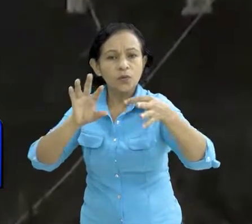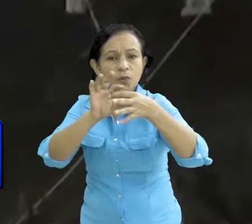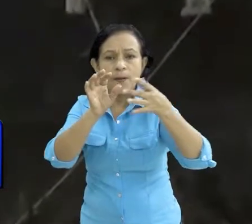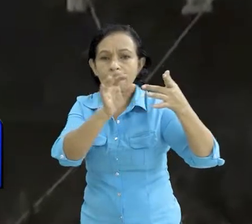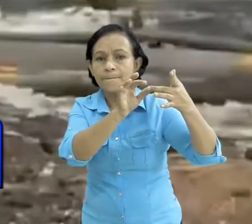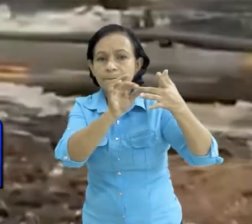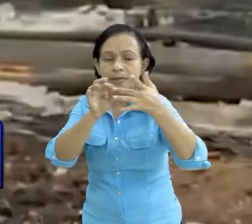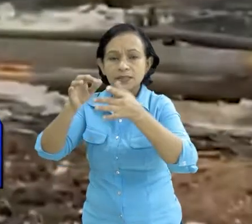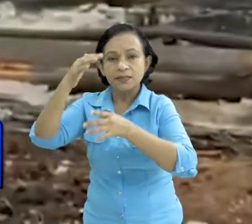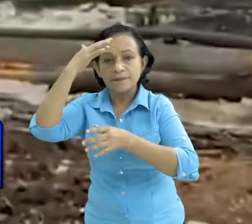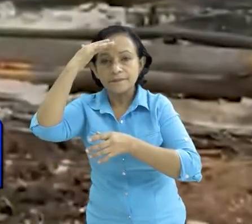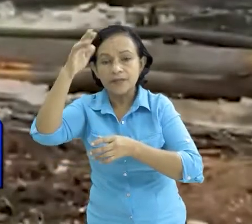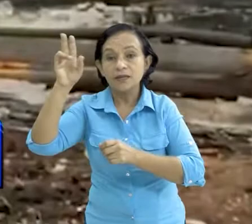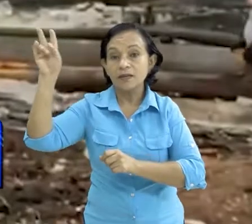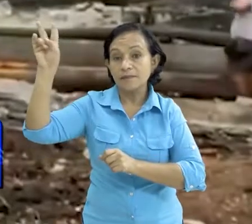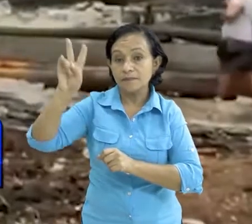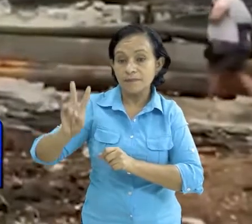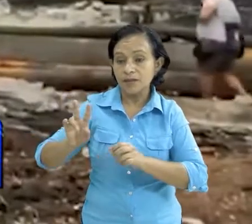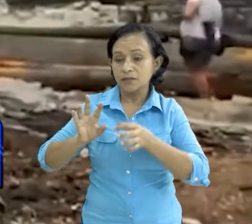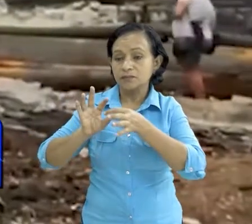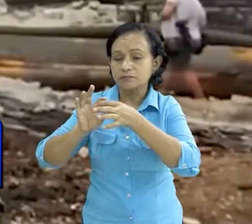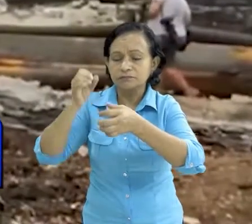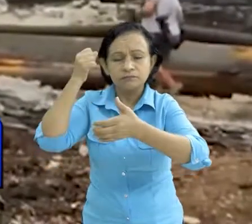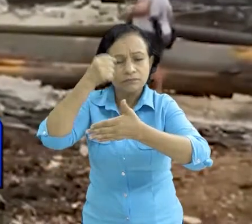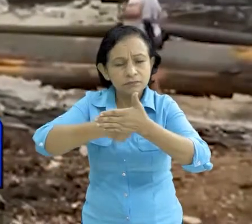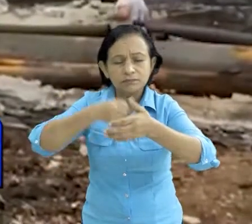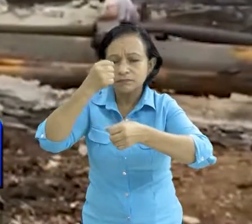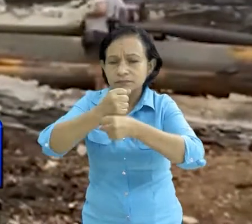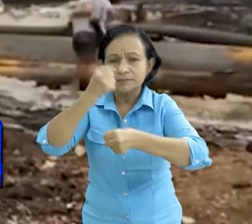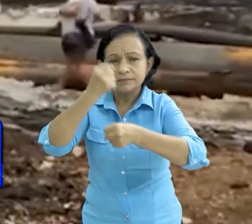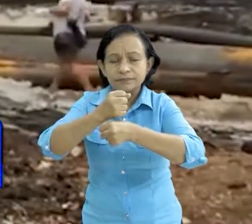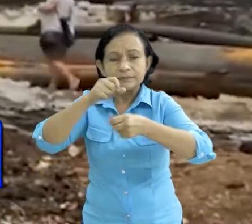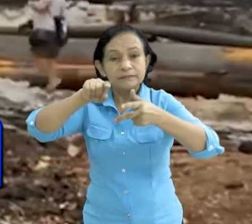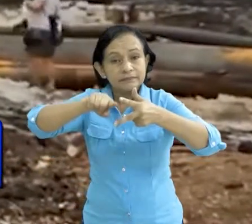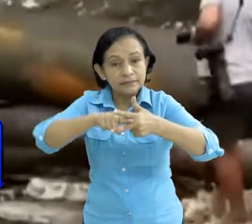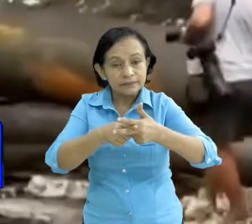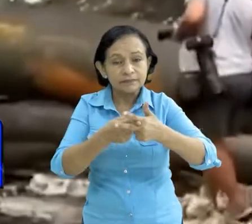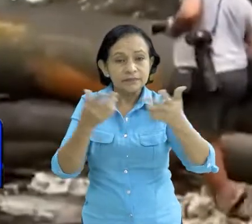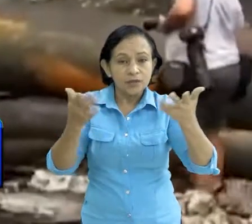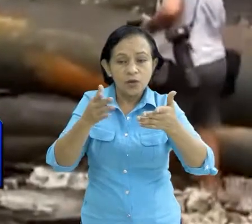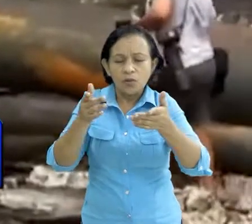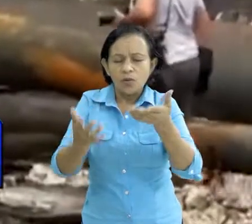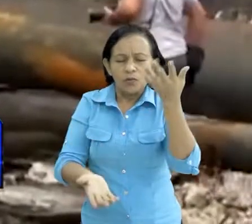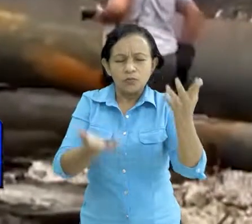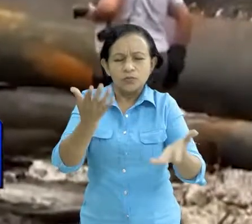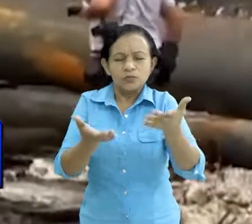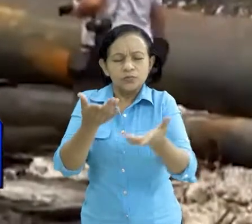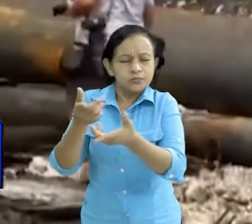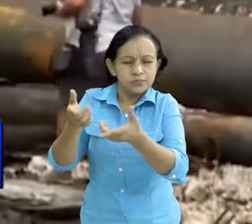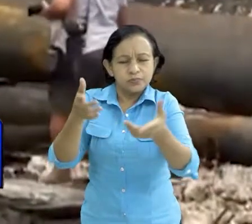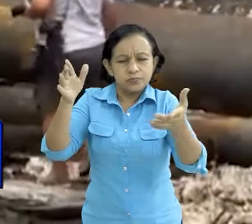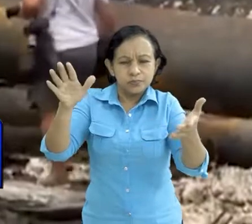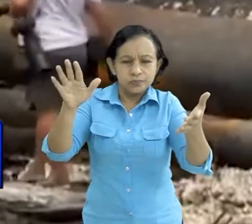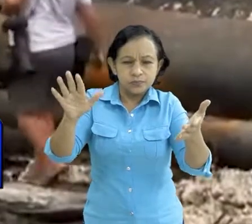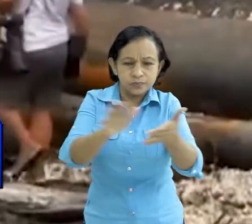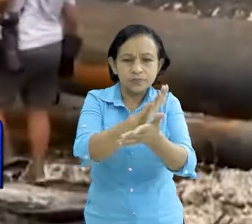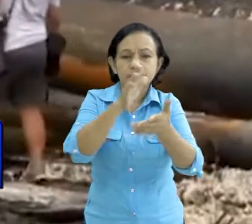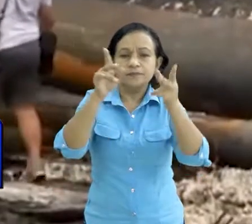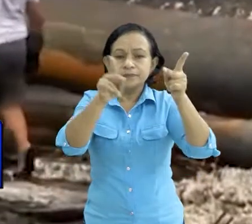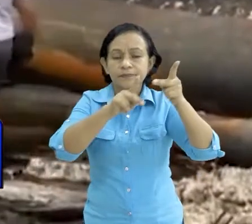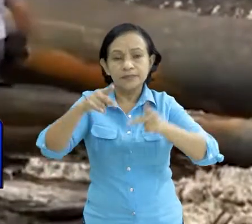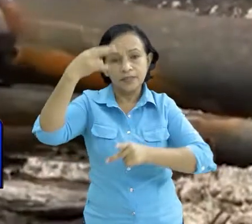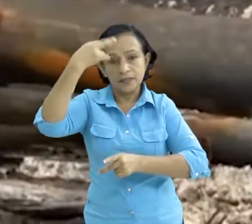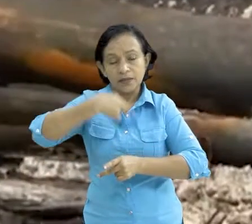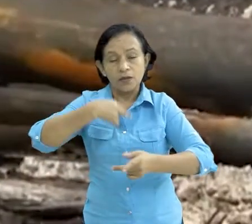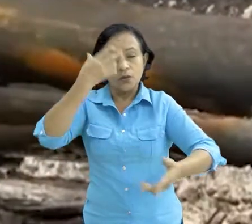especialistas mexicanos y venezolanos laboraron intensamente desde entonces en la extinción del fuego según las autoridades